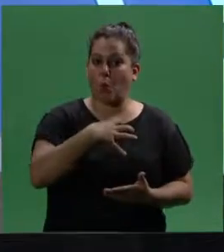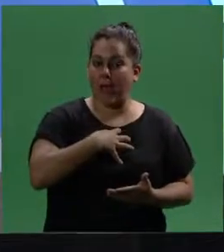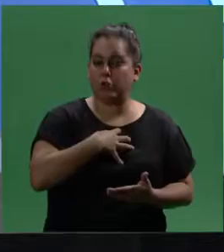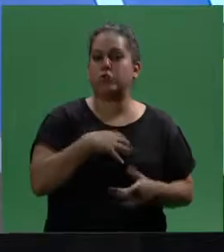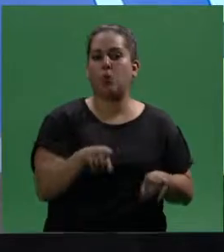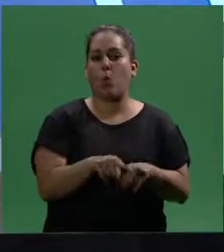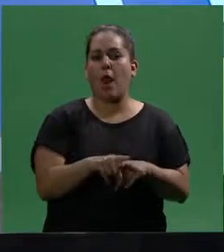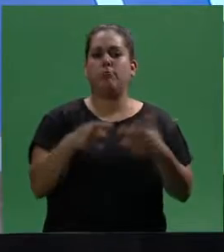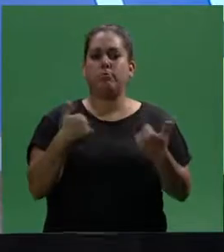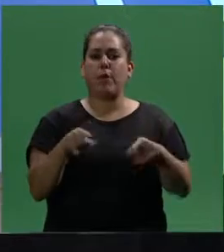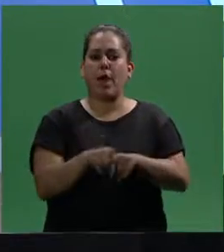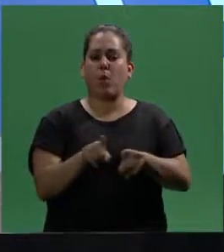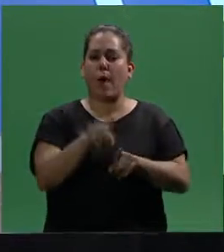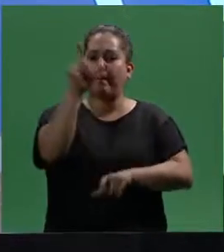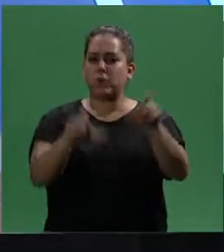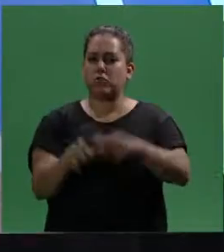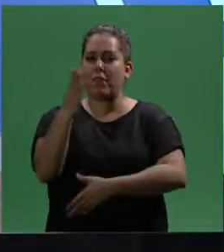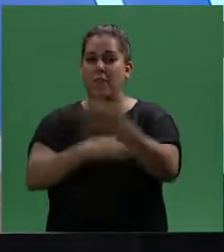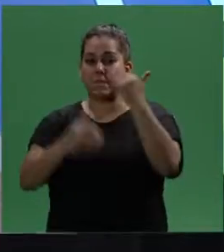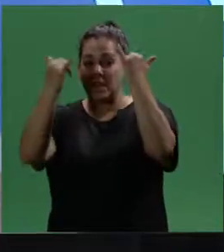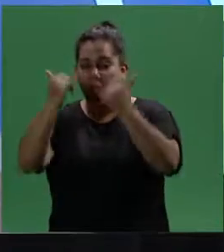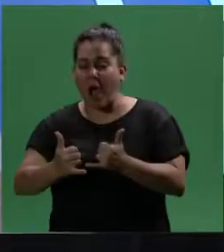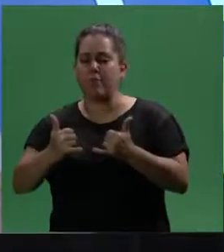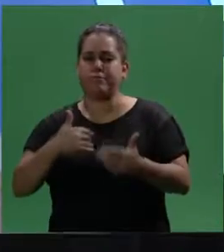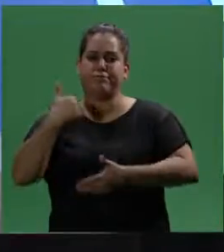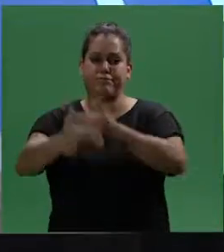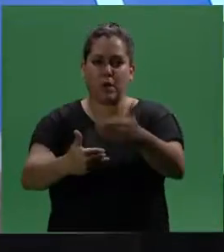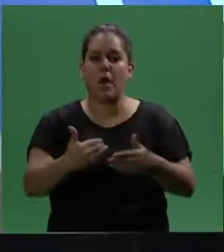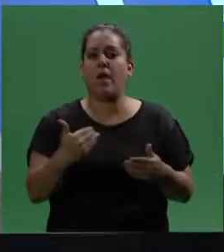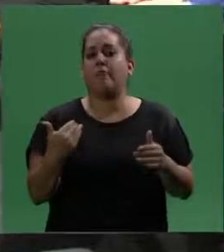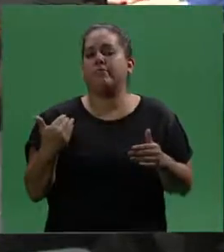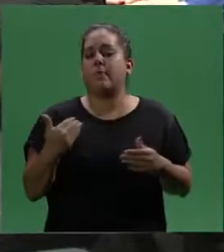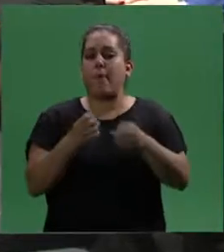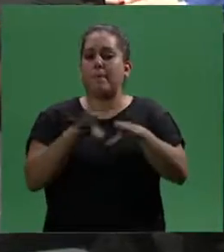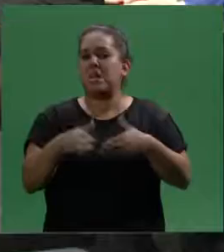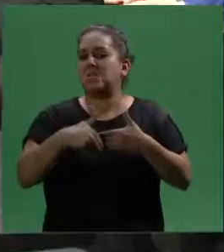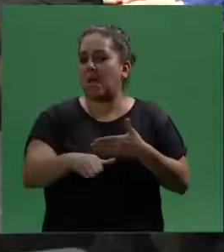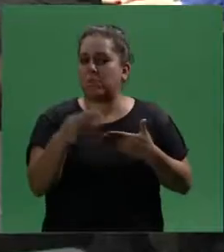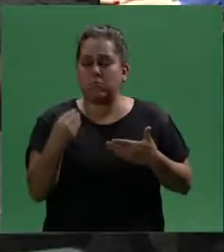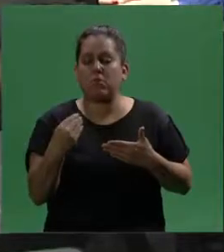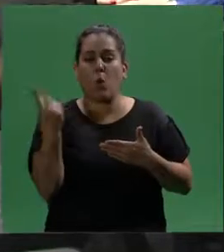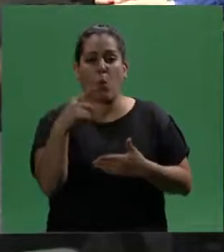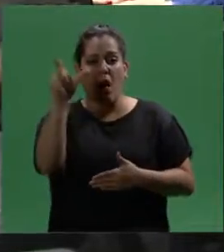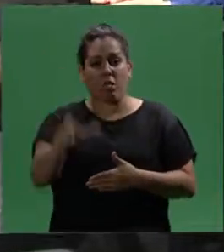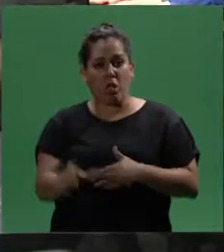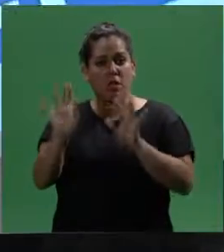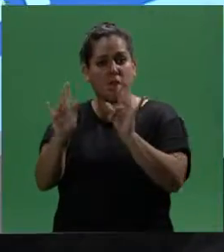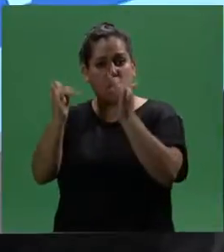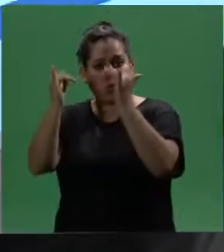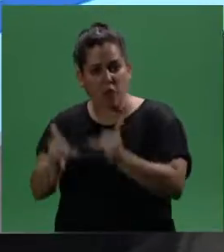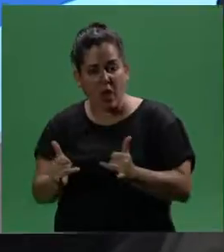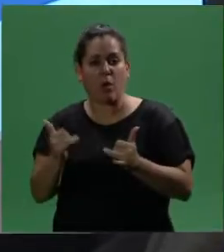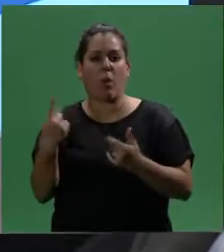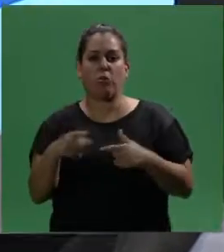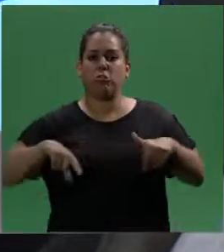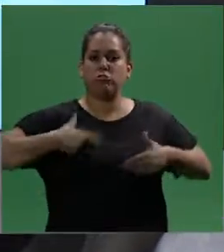puedan ser operativos para las personas con discapacidad a partir de las dificultades que tienen en la interacción con